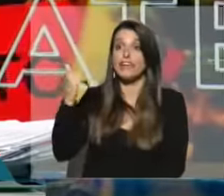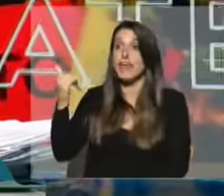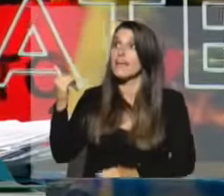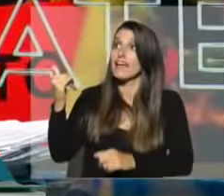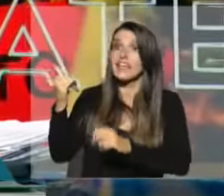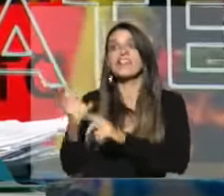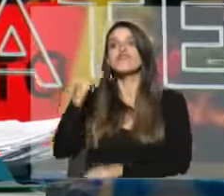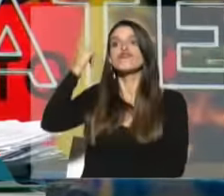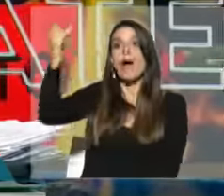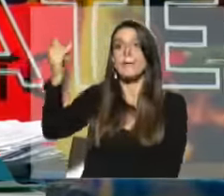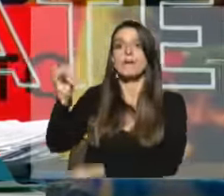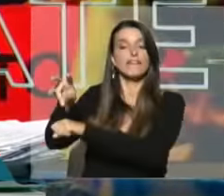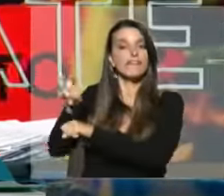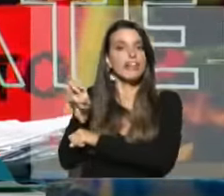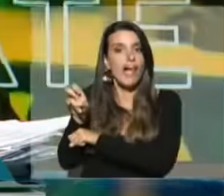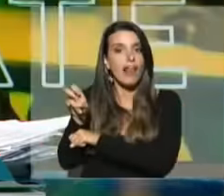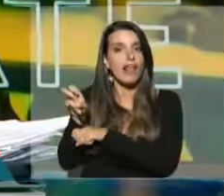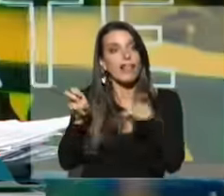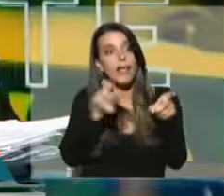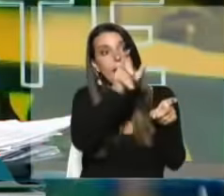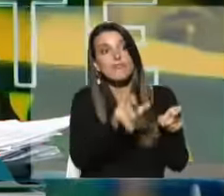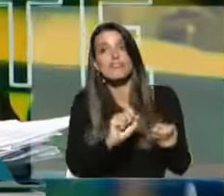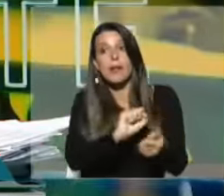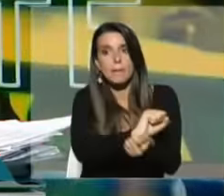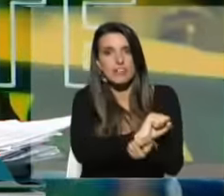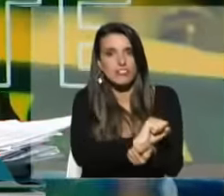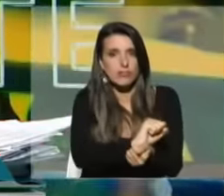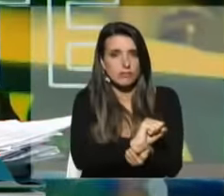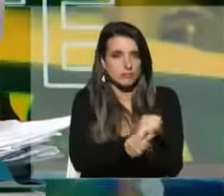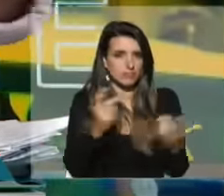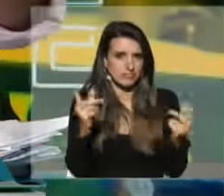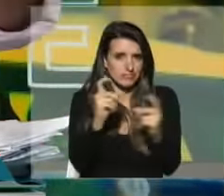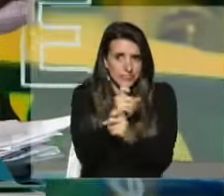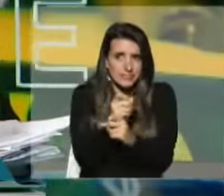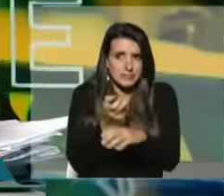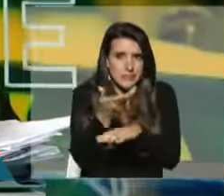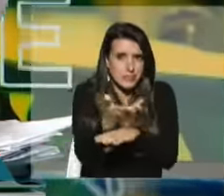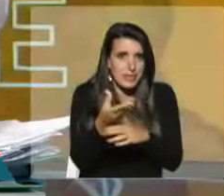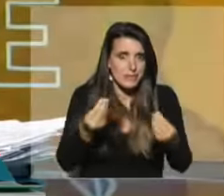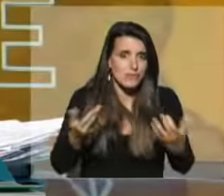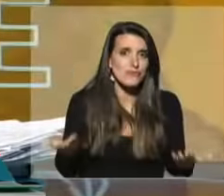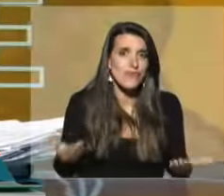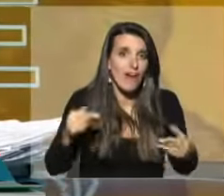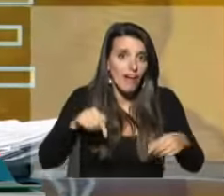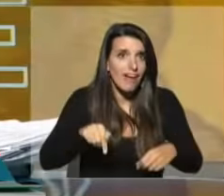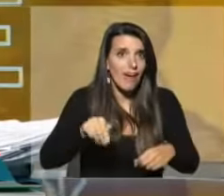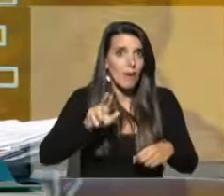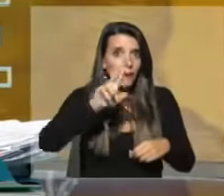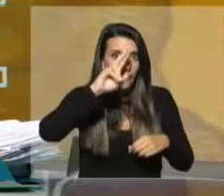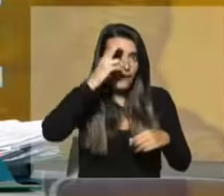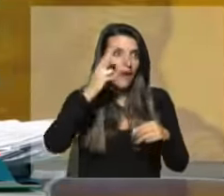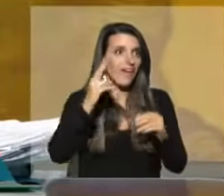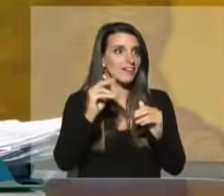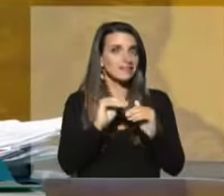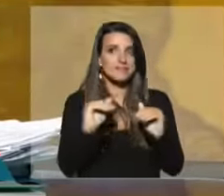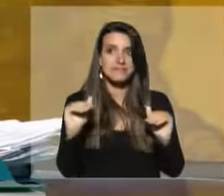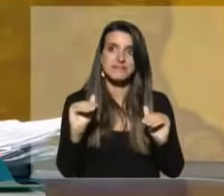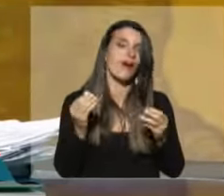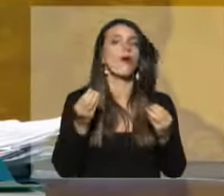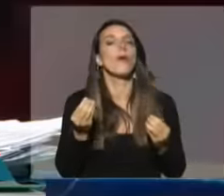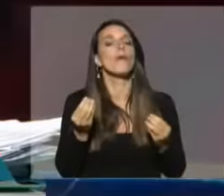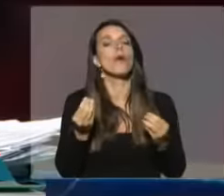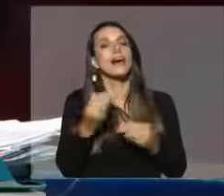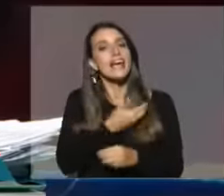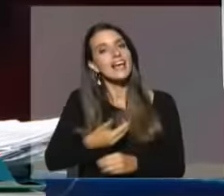fiscal que fulanito de tal está preso. Pedimos tanto en un país civilizado que el Estado se haga